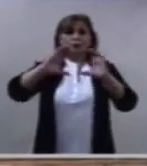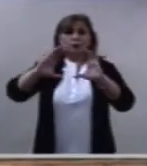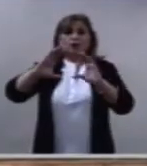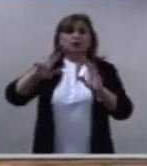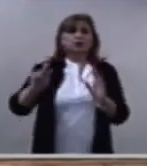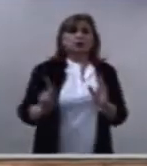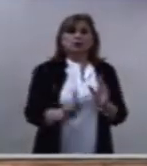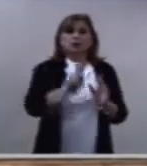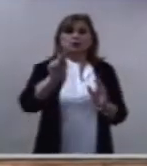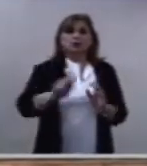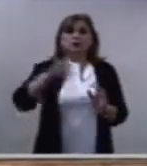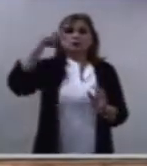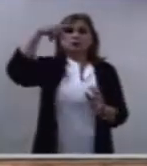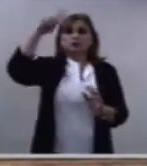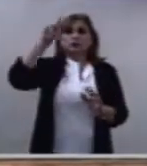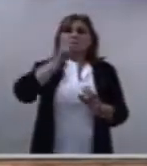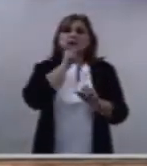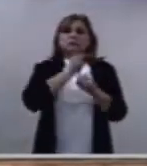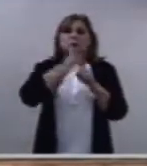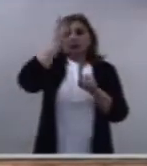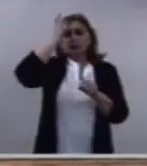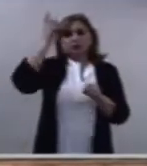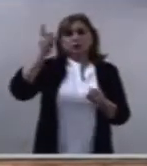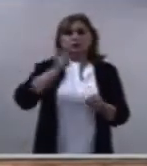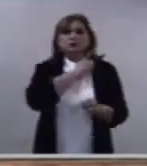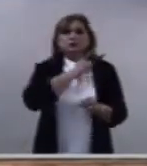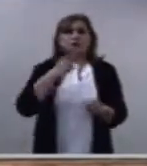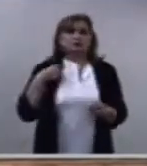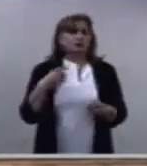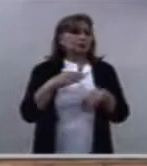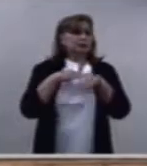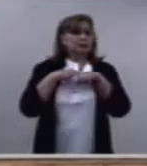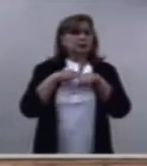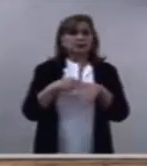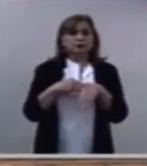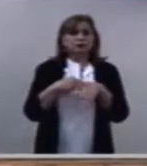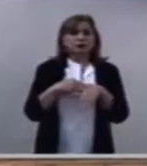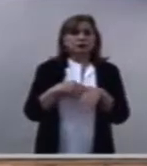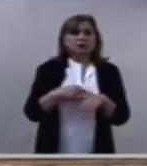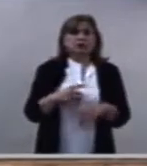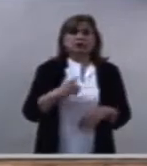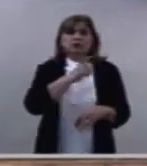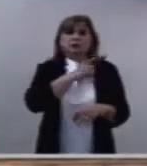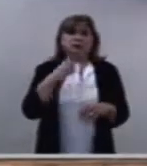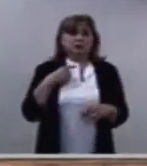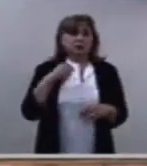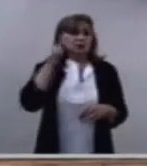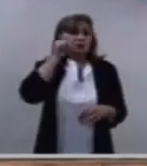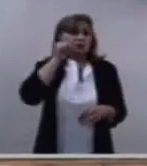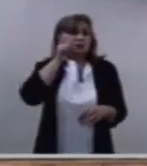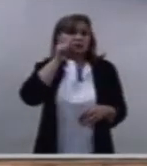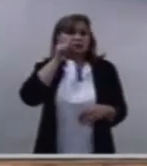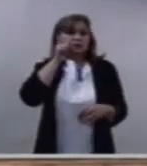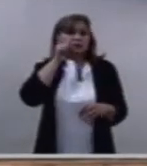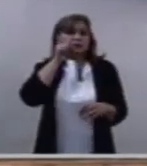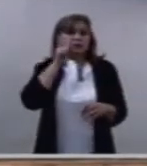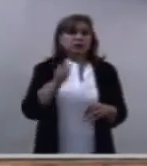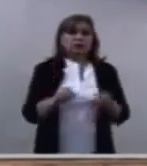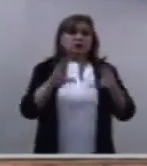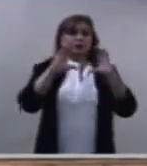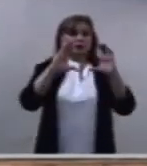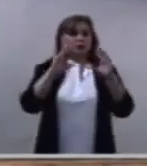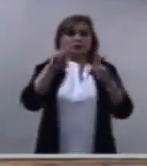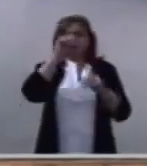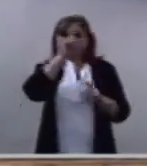Tenemos la obligación de prevenirlos de los riesgos que pasan